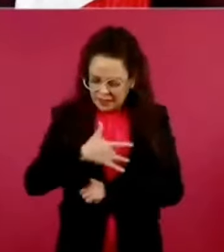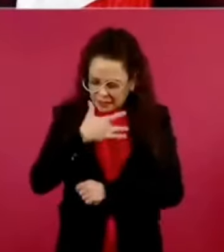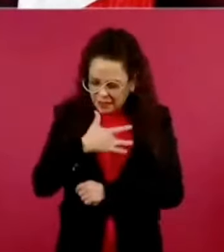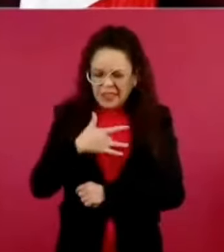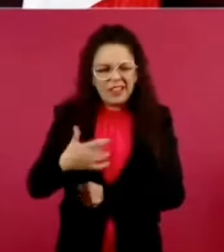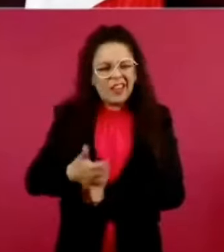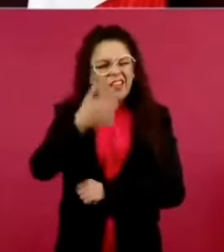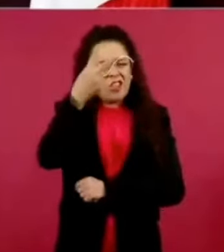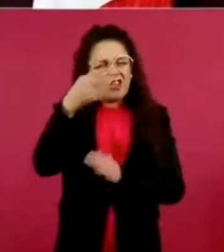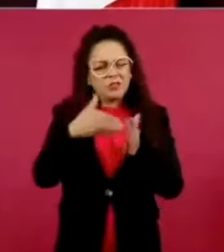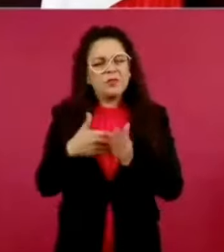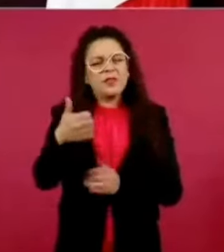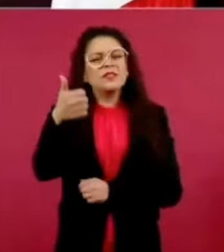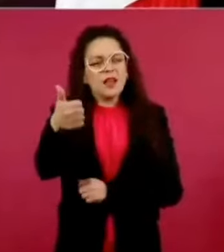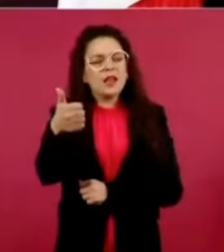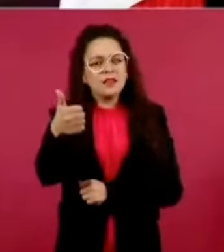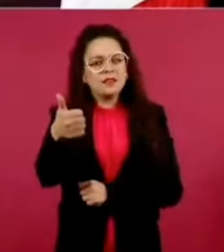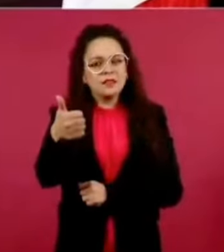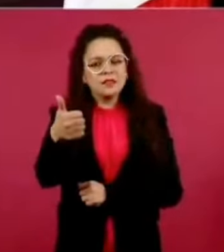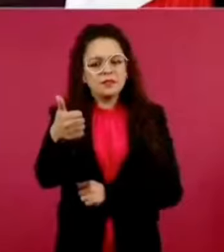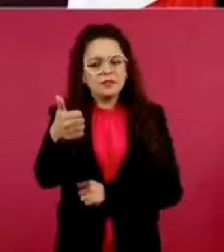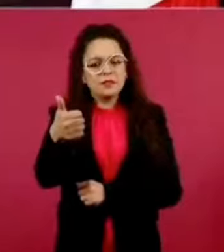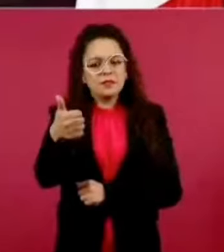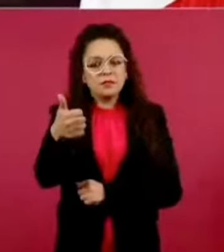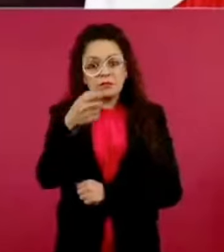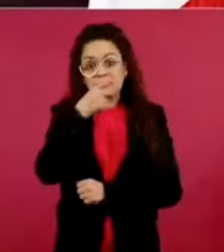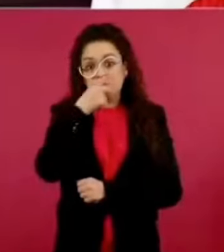desaparecerme.